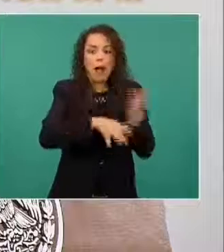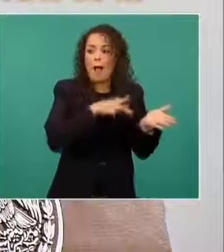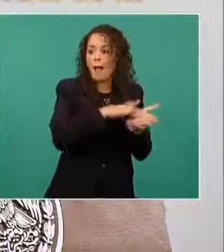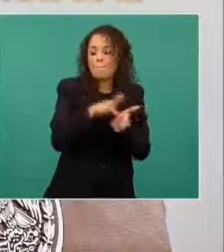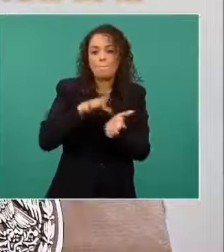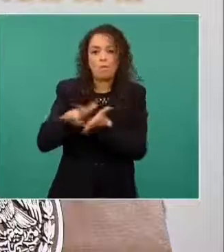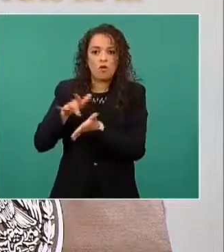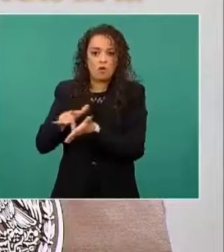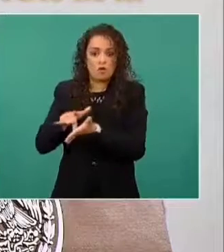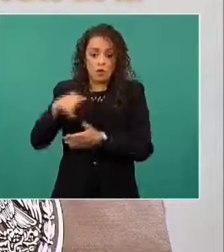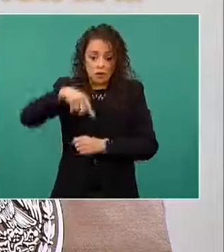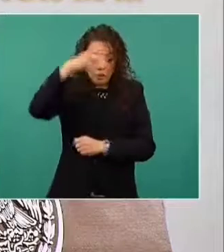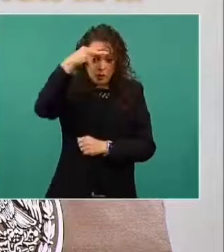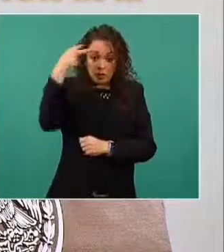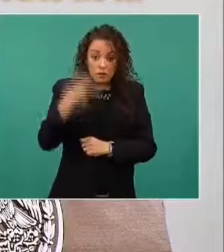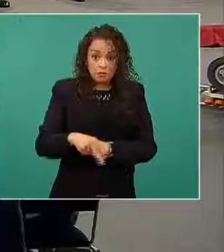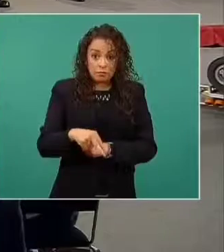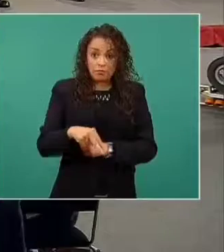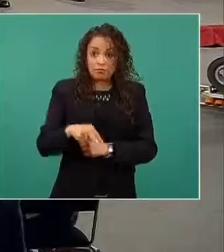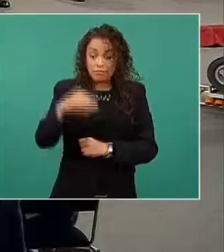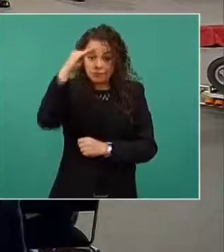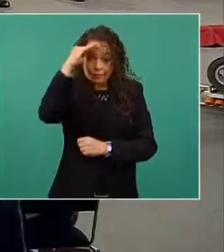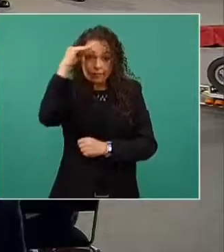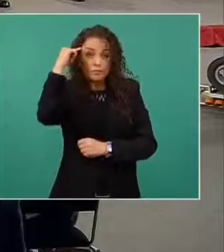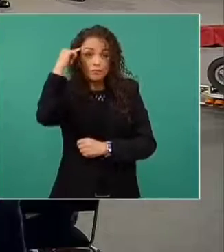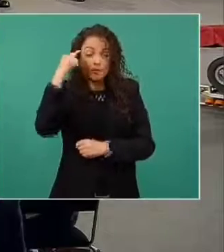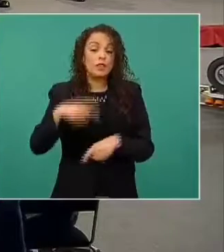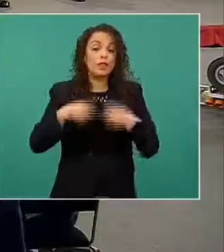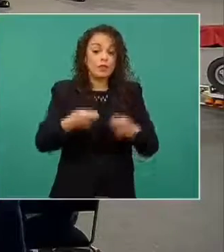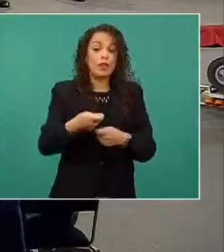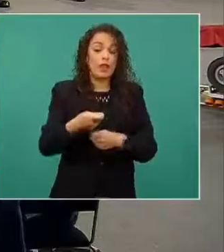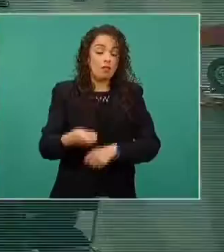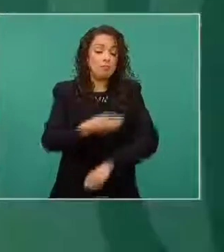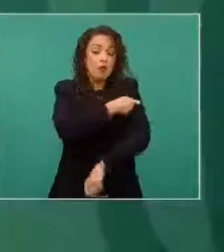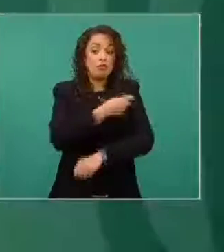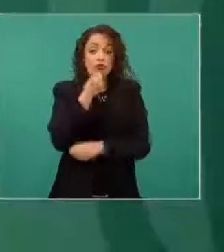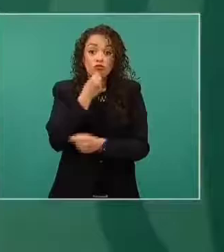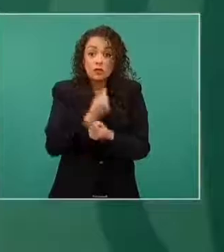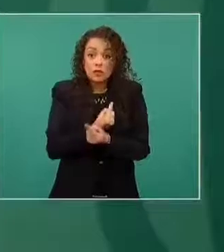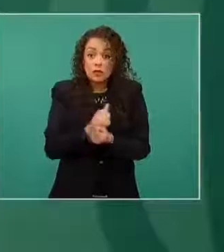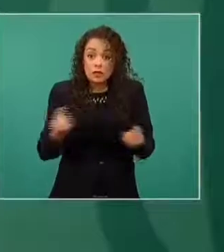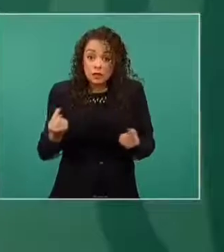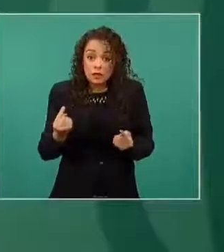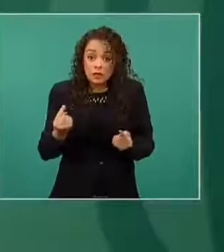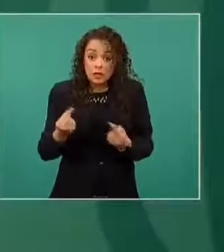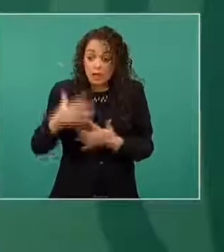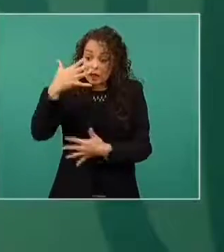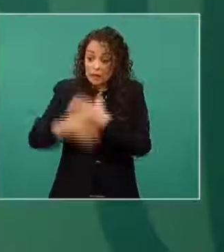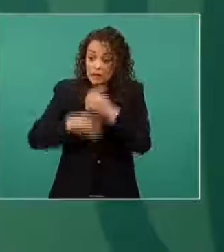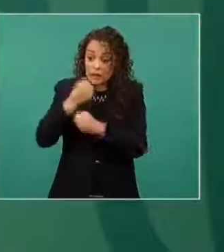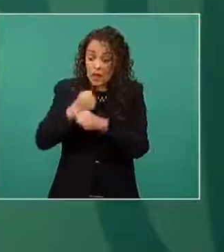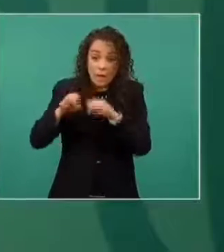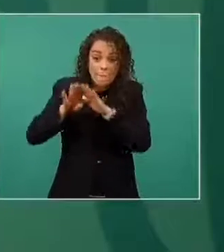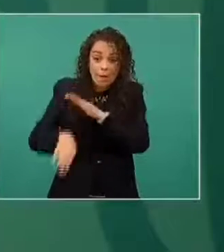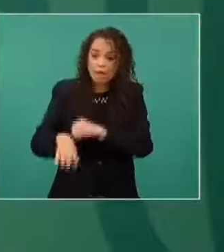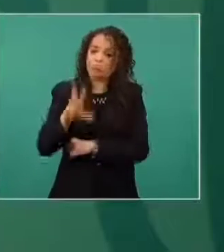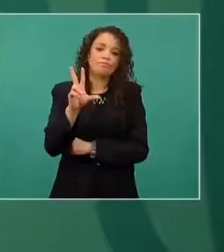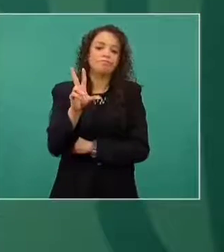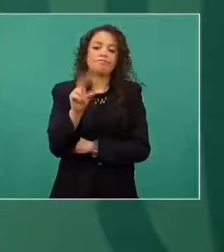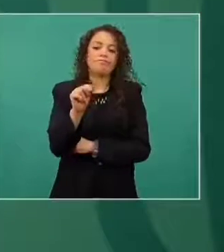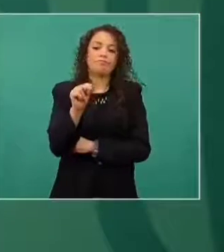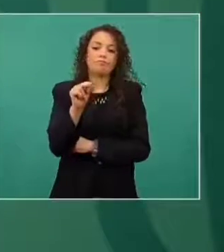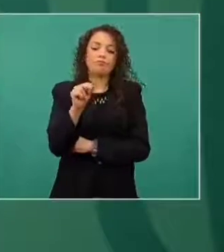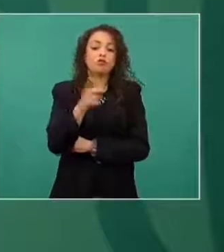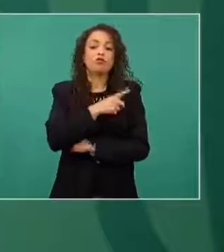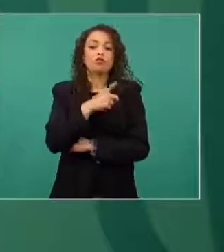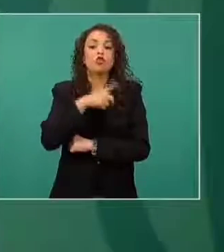Entonces, en México no estamos considerando vacunar a niños, en este momento a niños menores de 15 años. Estamos vacunando sólo